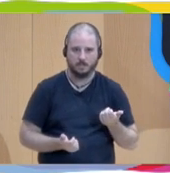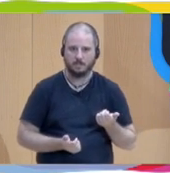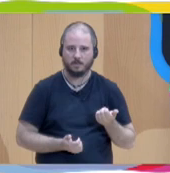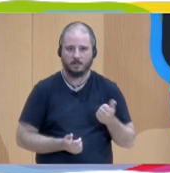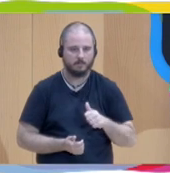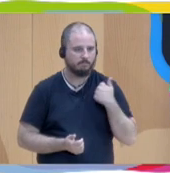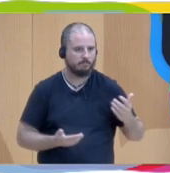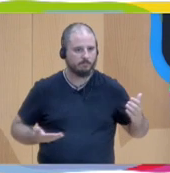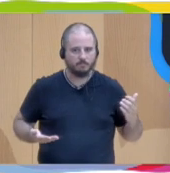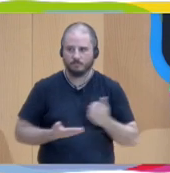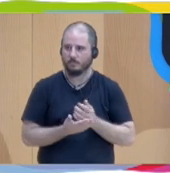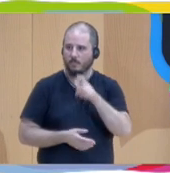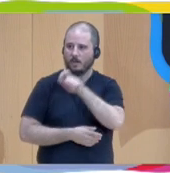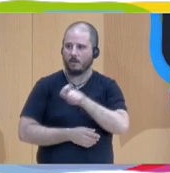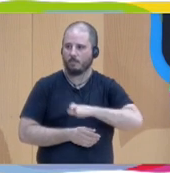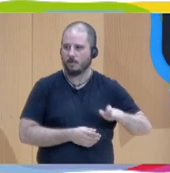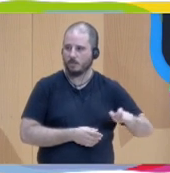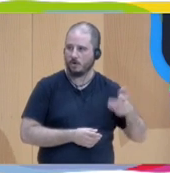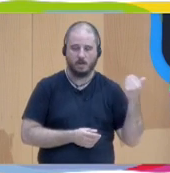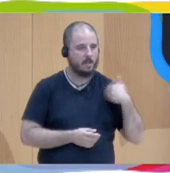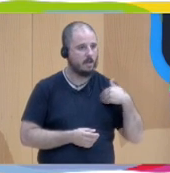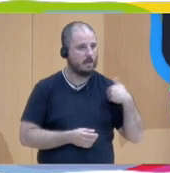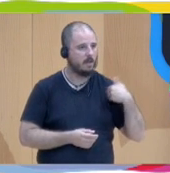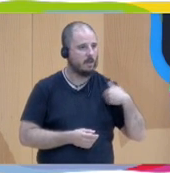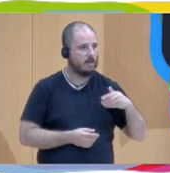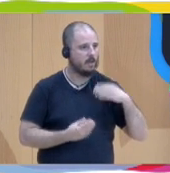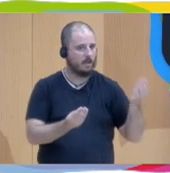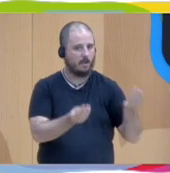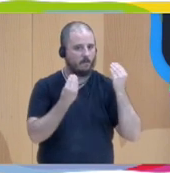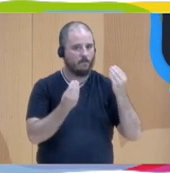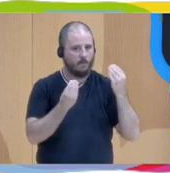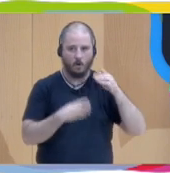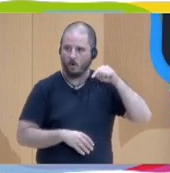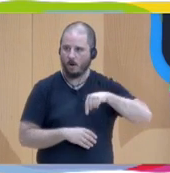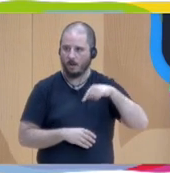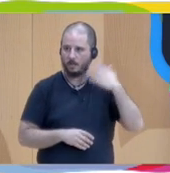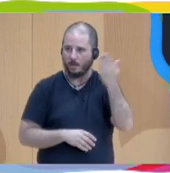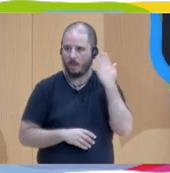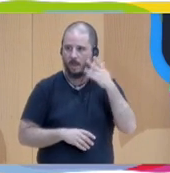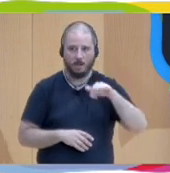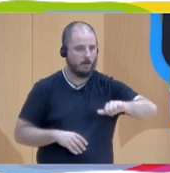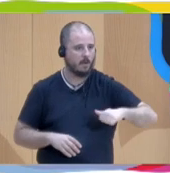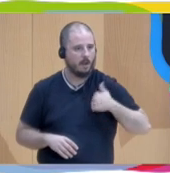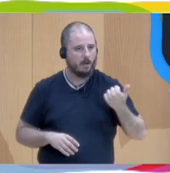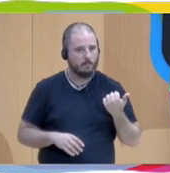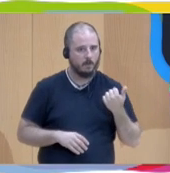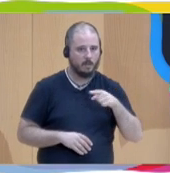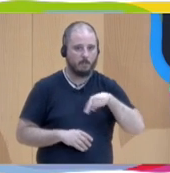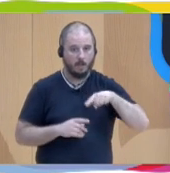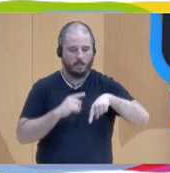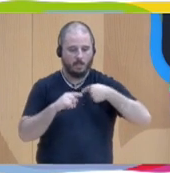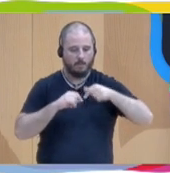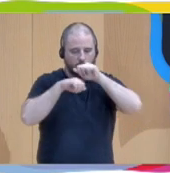personas que han participado ya en esta formación en nuestra comunidad para expandirla, para